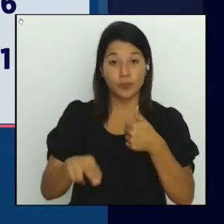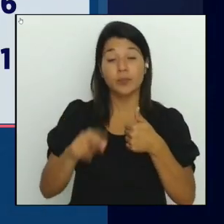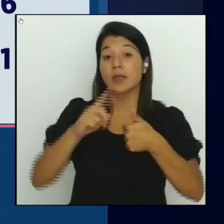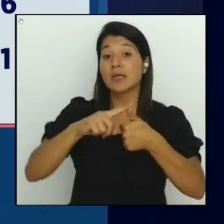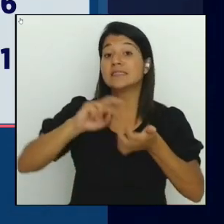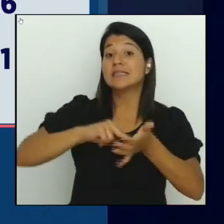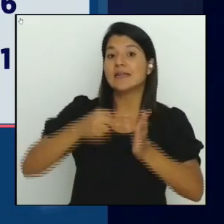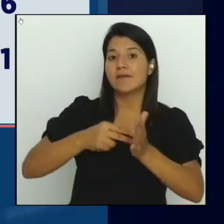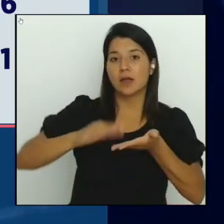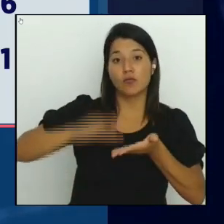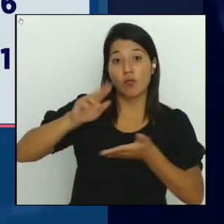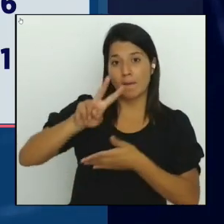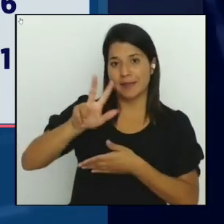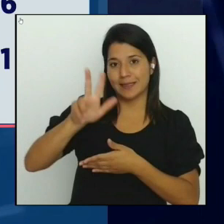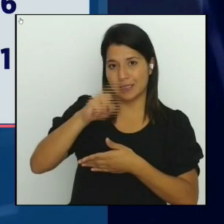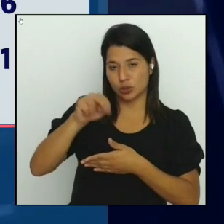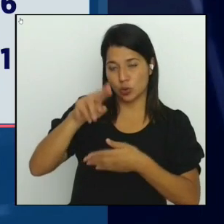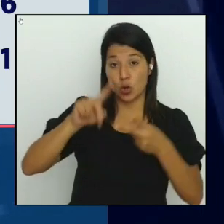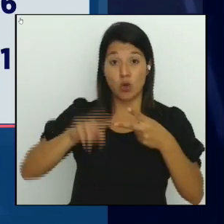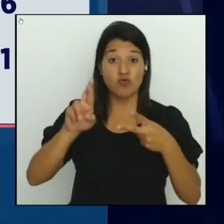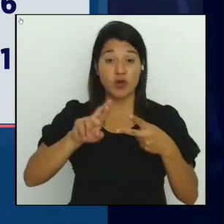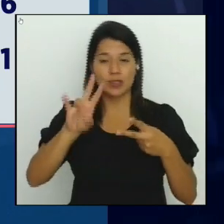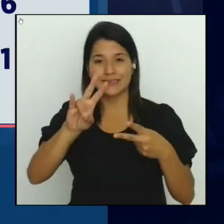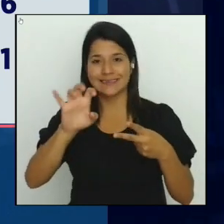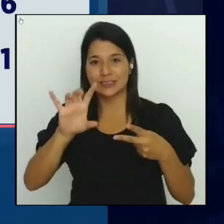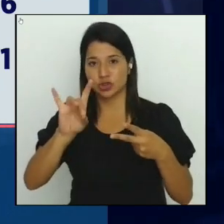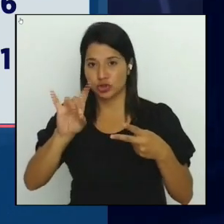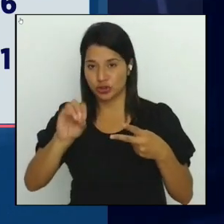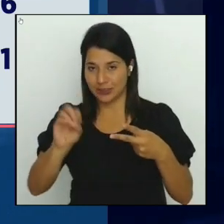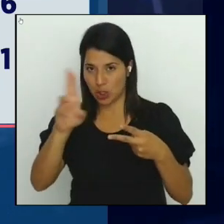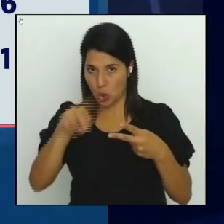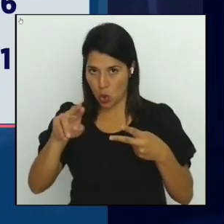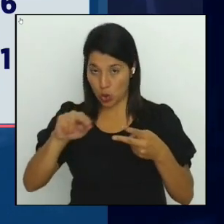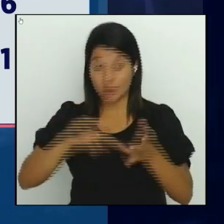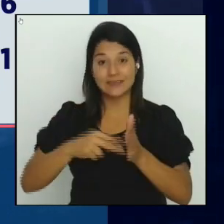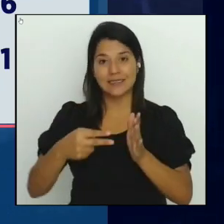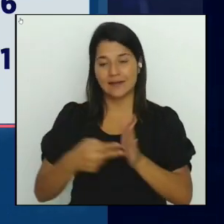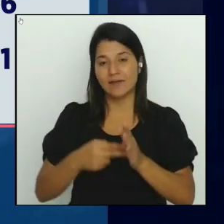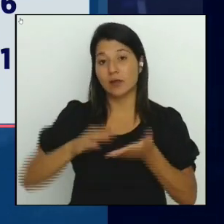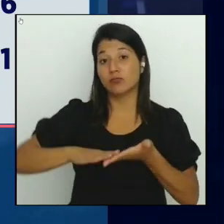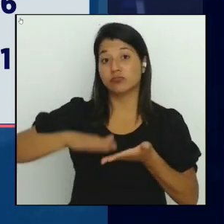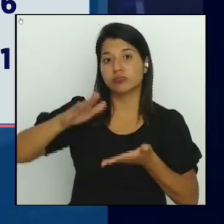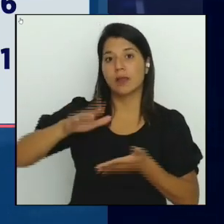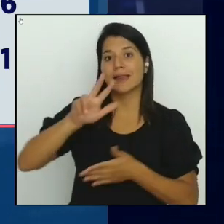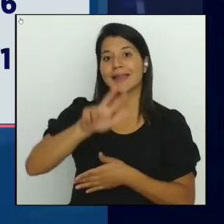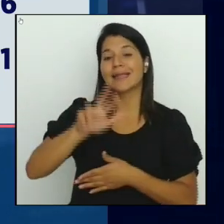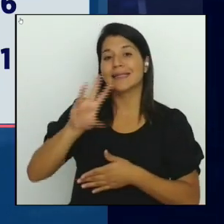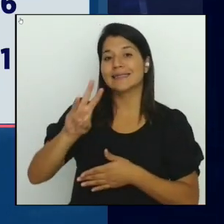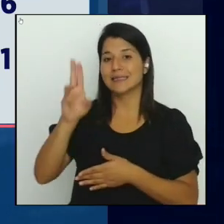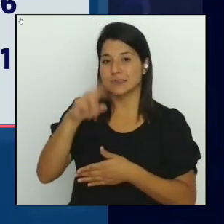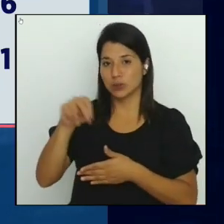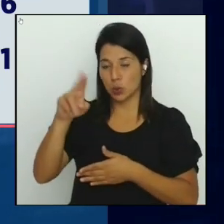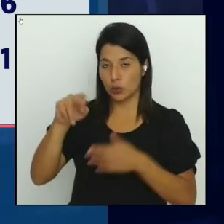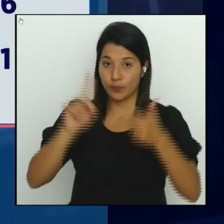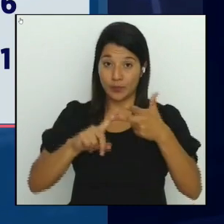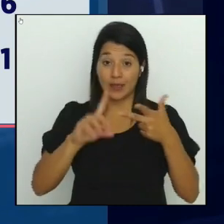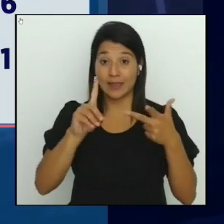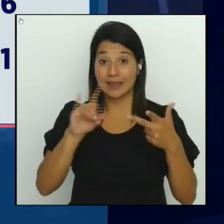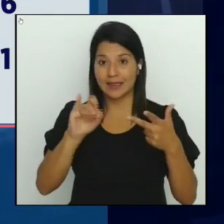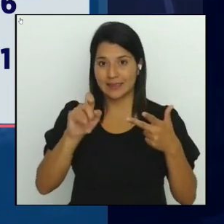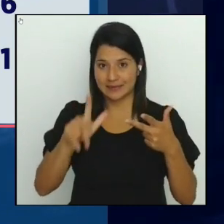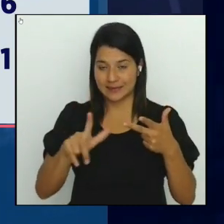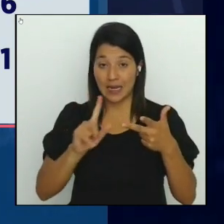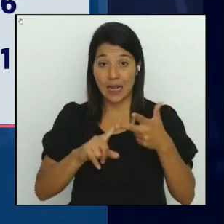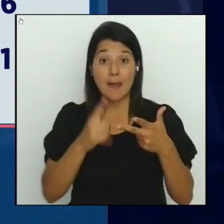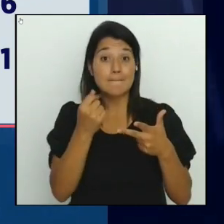colones, la regular pasará a 780 colones, que comprenderá un aumento de 36 colones. Este litro de diésel tendrá un valor de